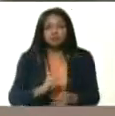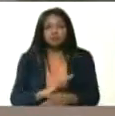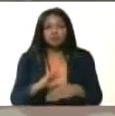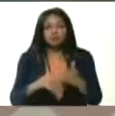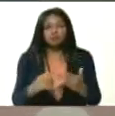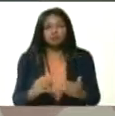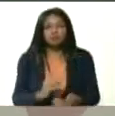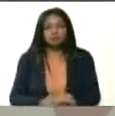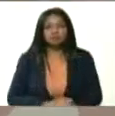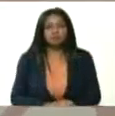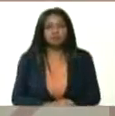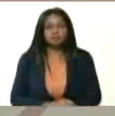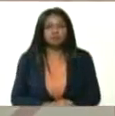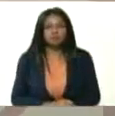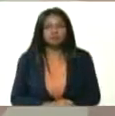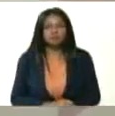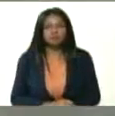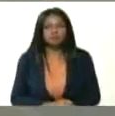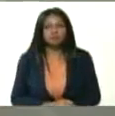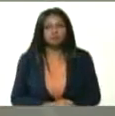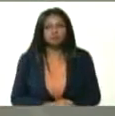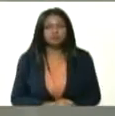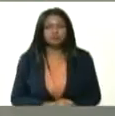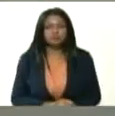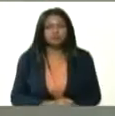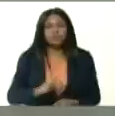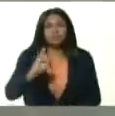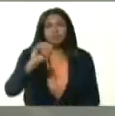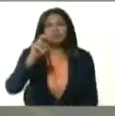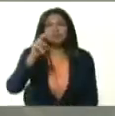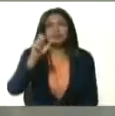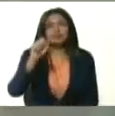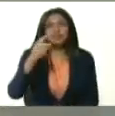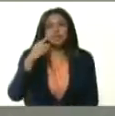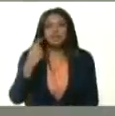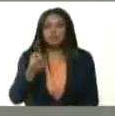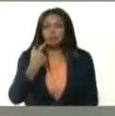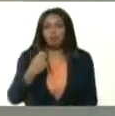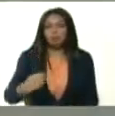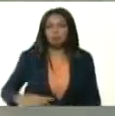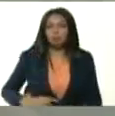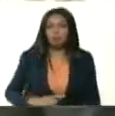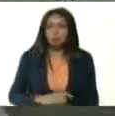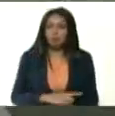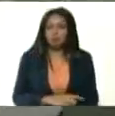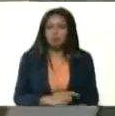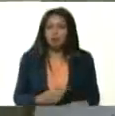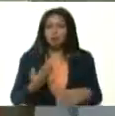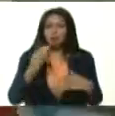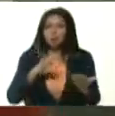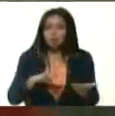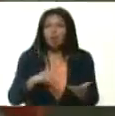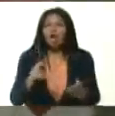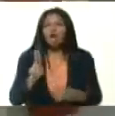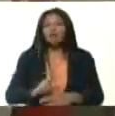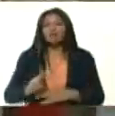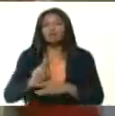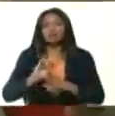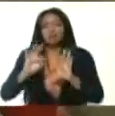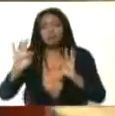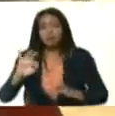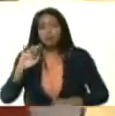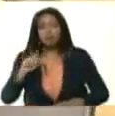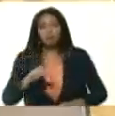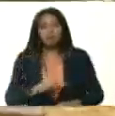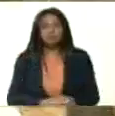con ivermectina, que es un antiparasitario de uso externo y con el uso de esta medicina homeopática que se